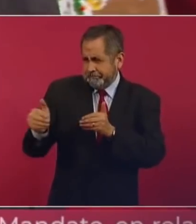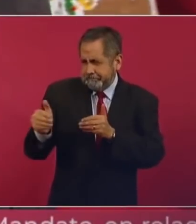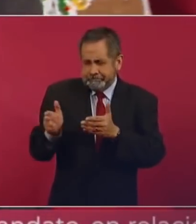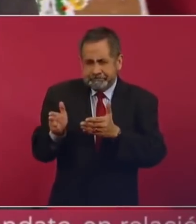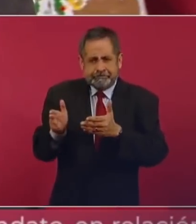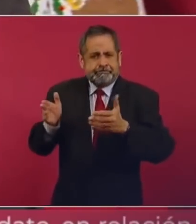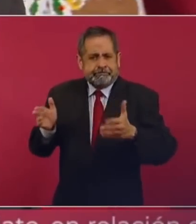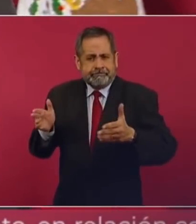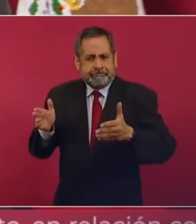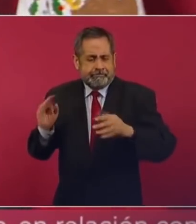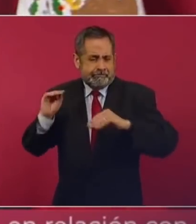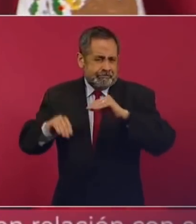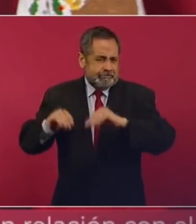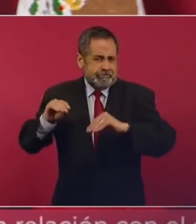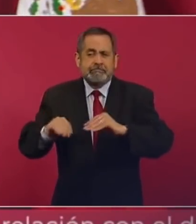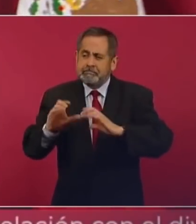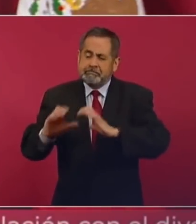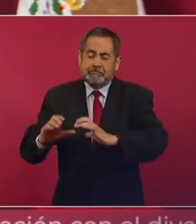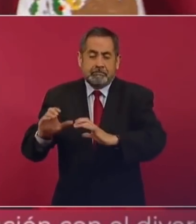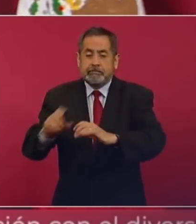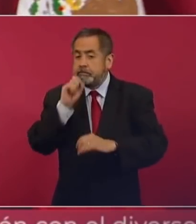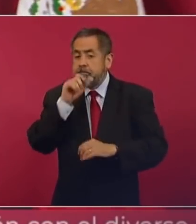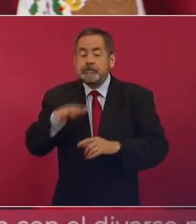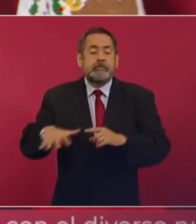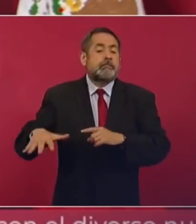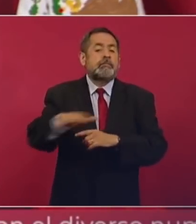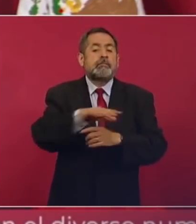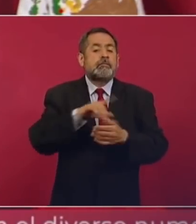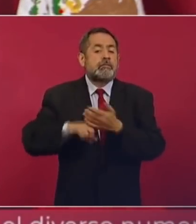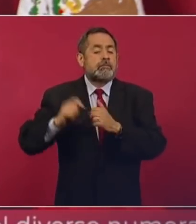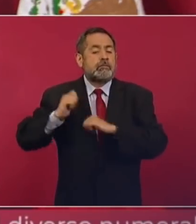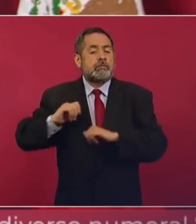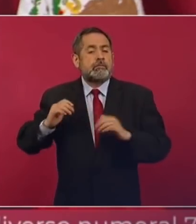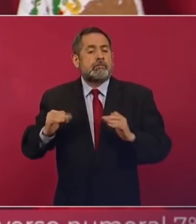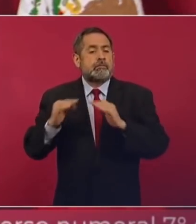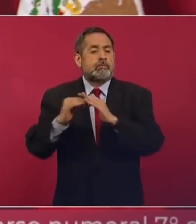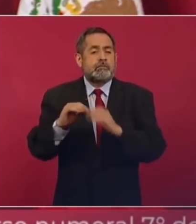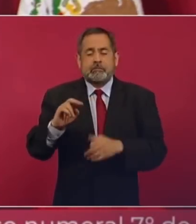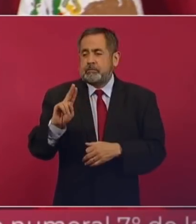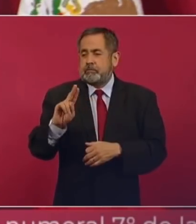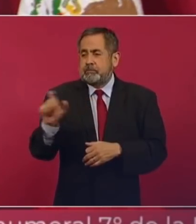la zona arqueológica de Uxmal,